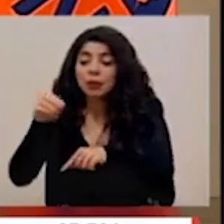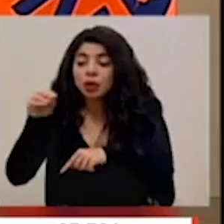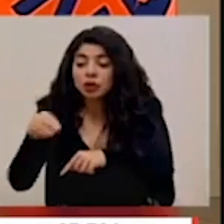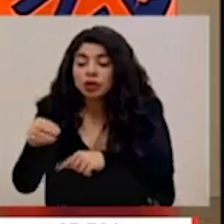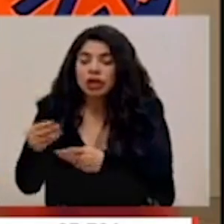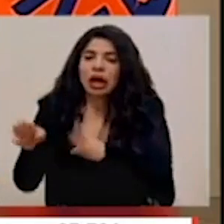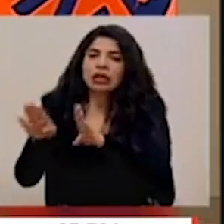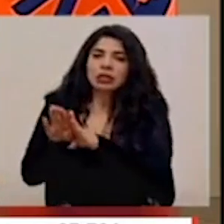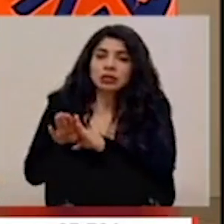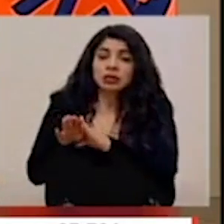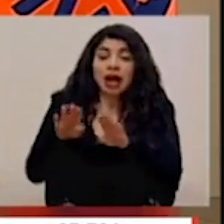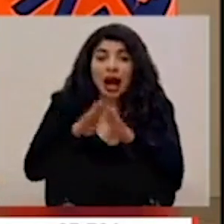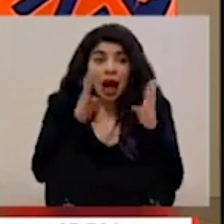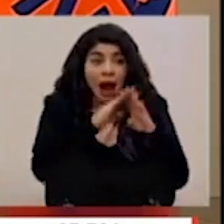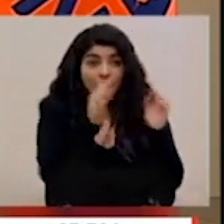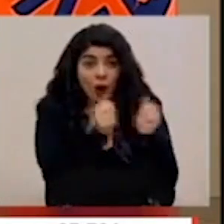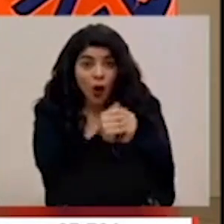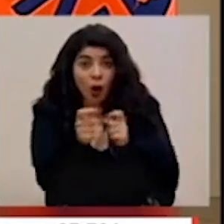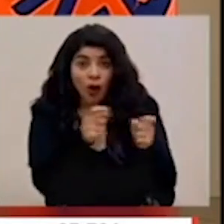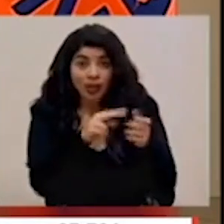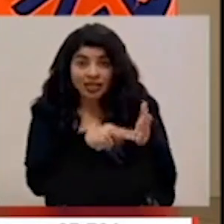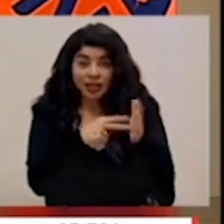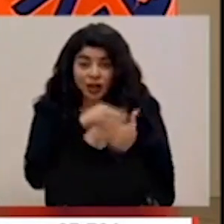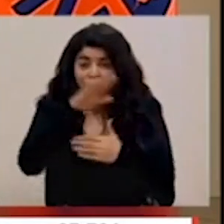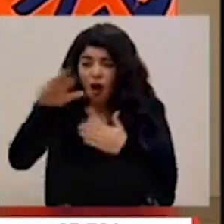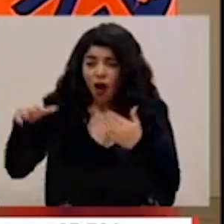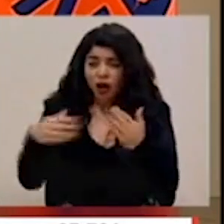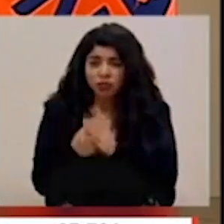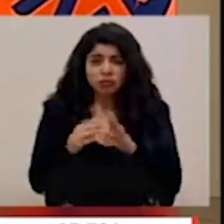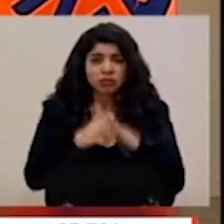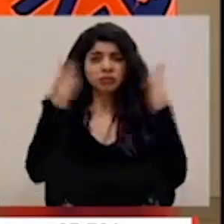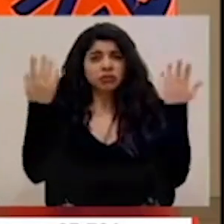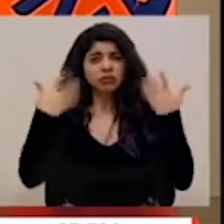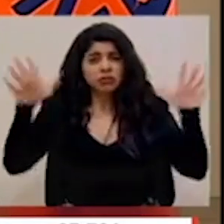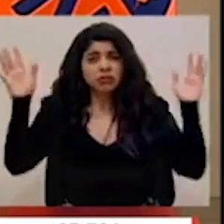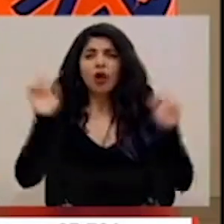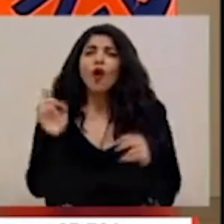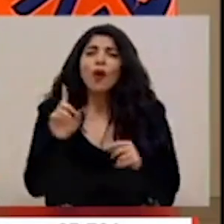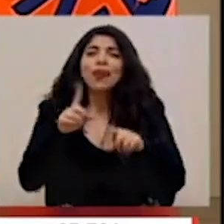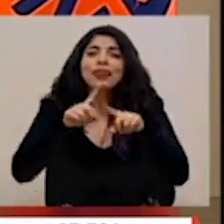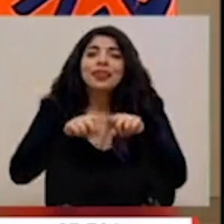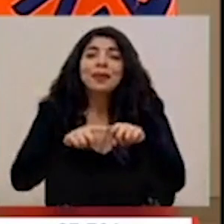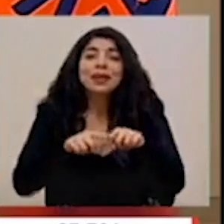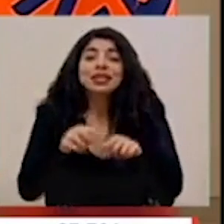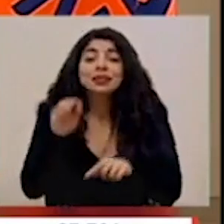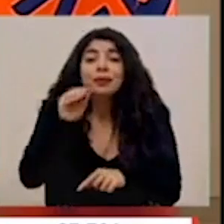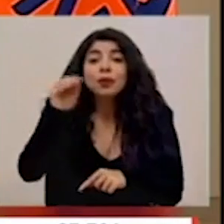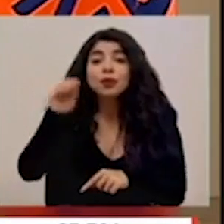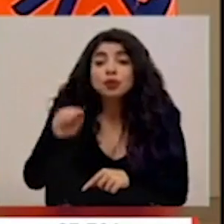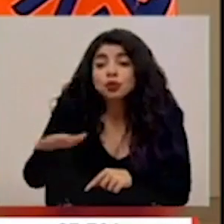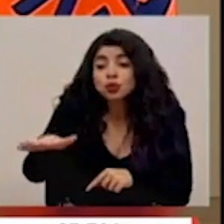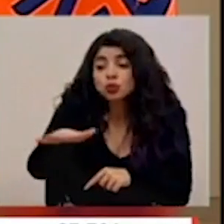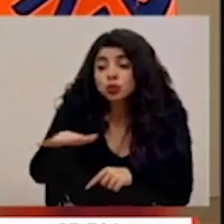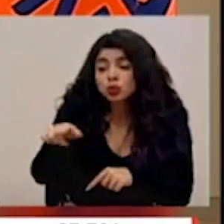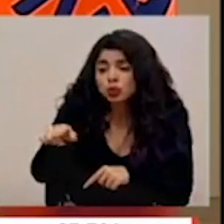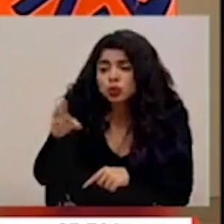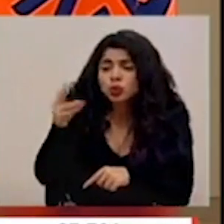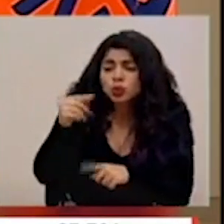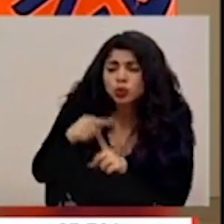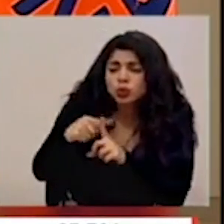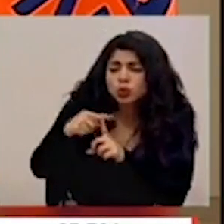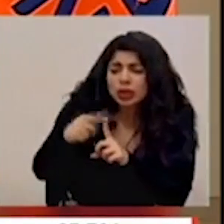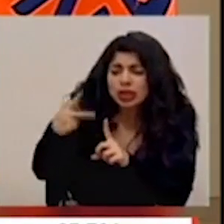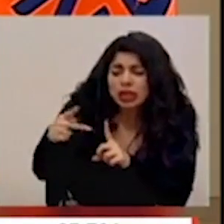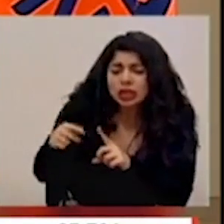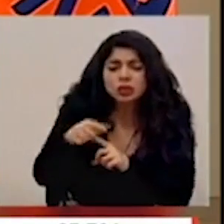apertura controlada no significa abrimos todo, significa, dependiendo del índice de riesgo cantonal, podemos, y si tenemos o no